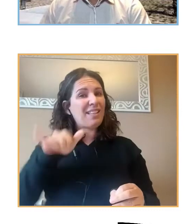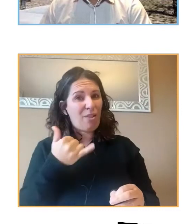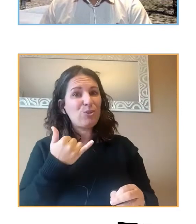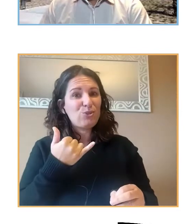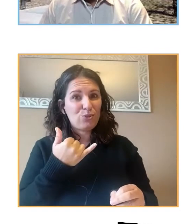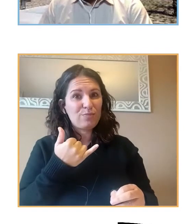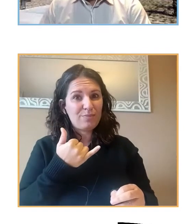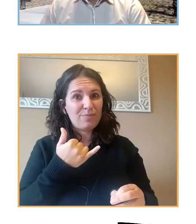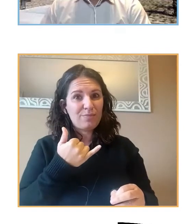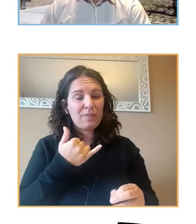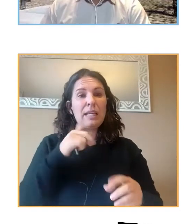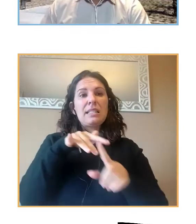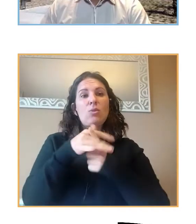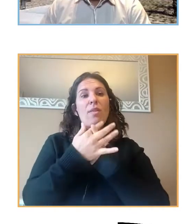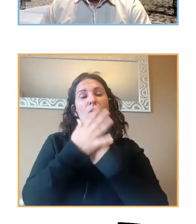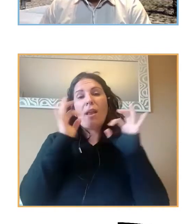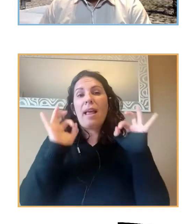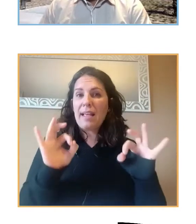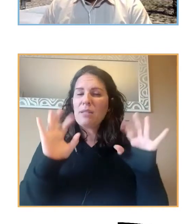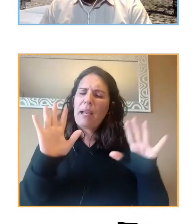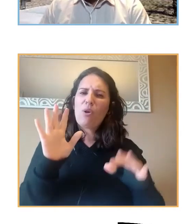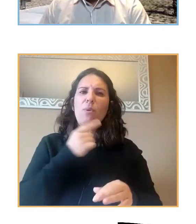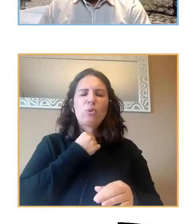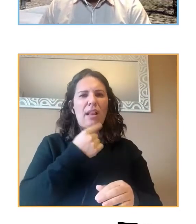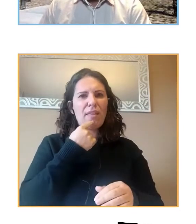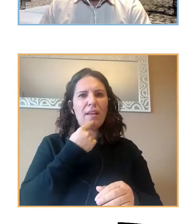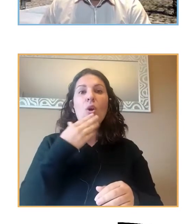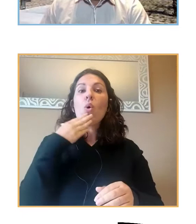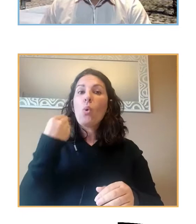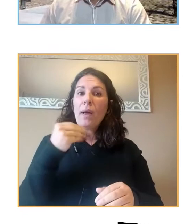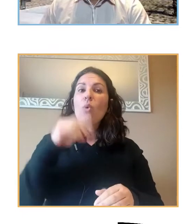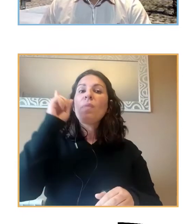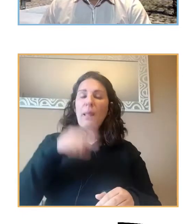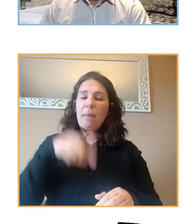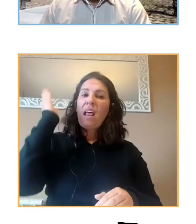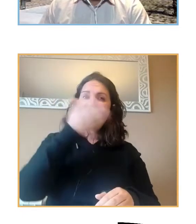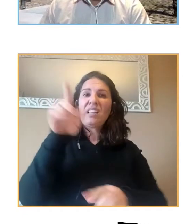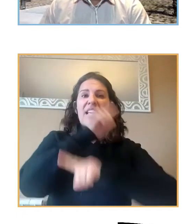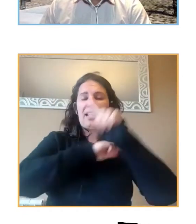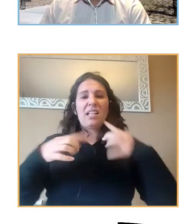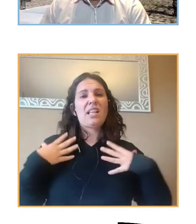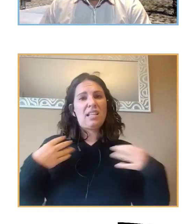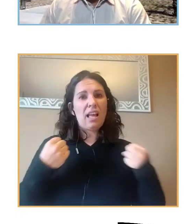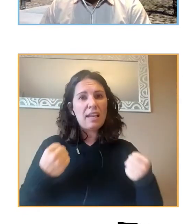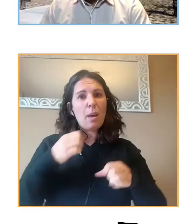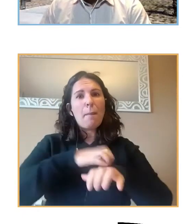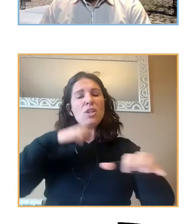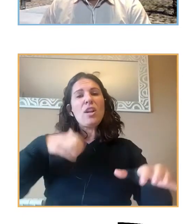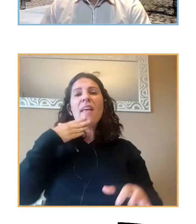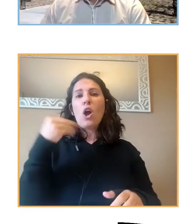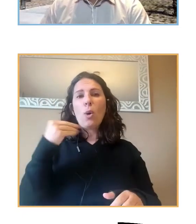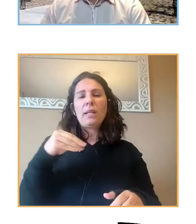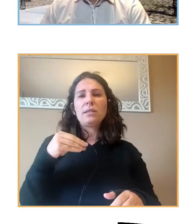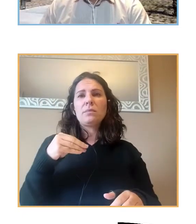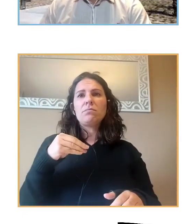es y yo me gustaría concluir lo siguiente la juventud también está sufriendo la crisis sanitaria la mayoría de jóvenes son buenos